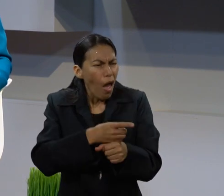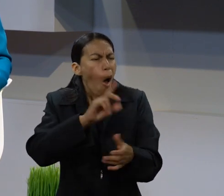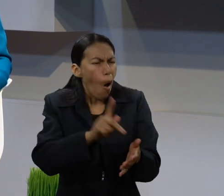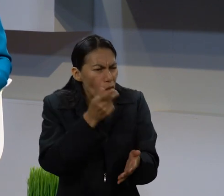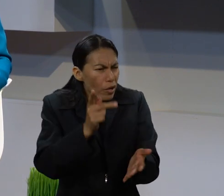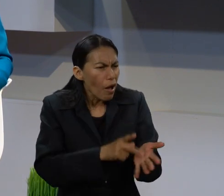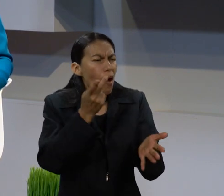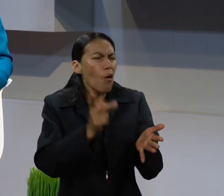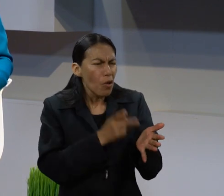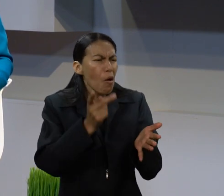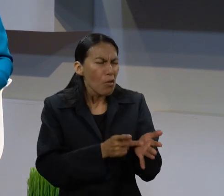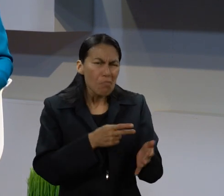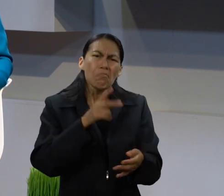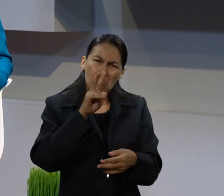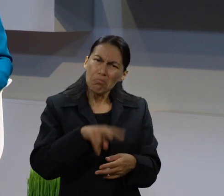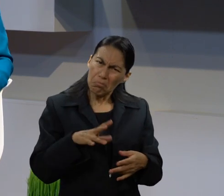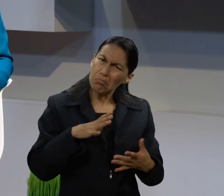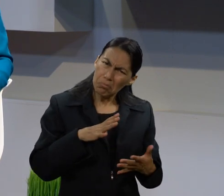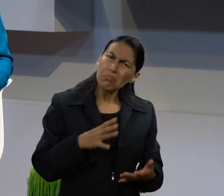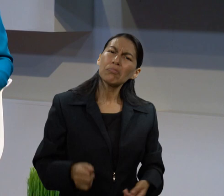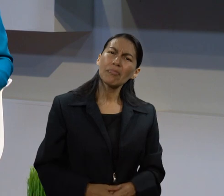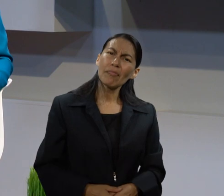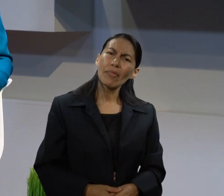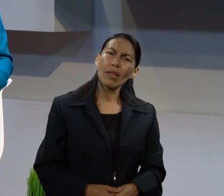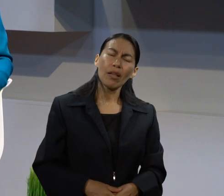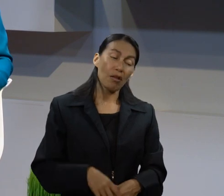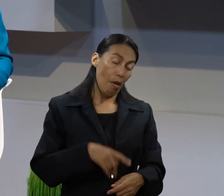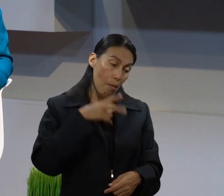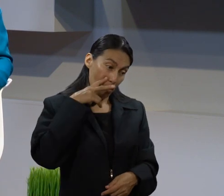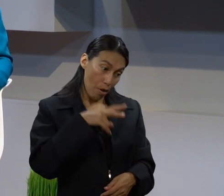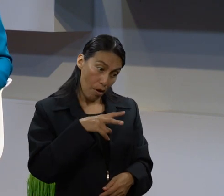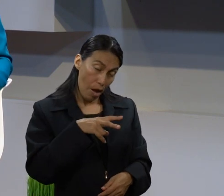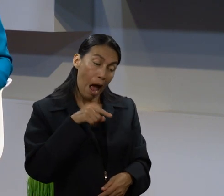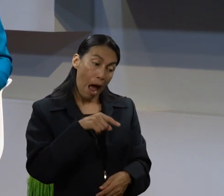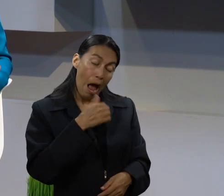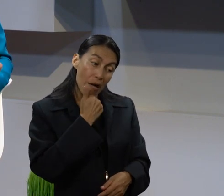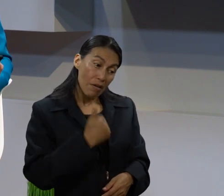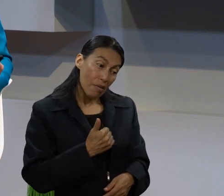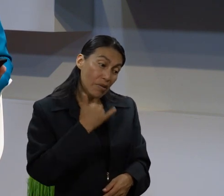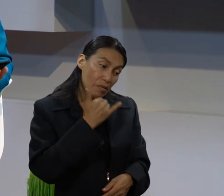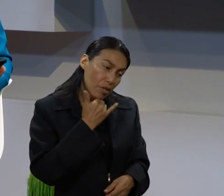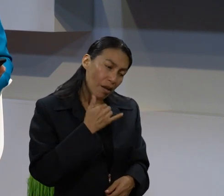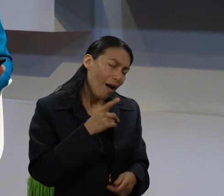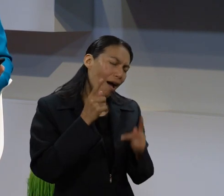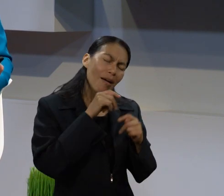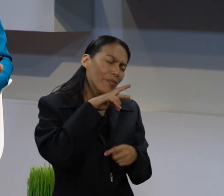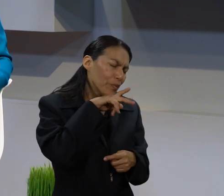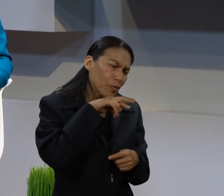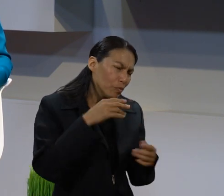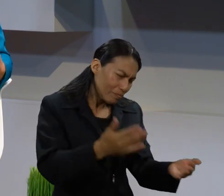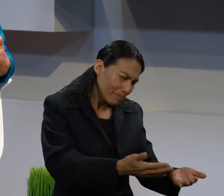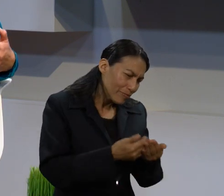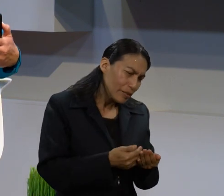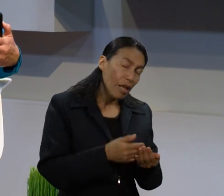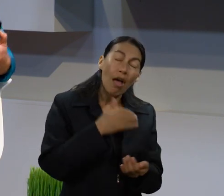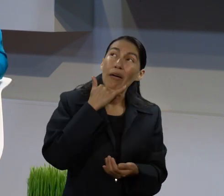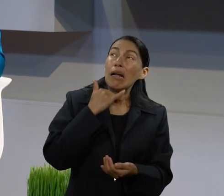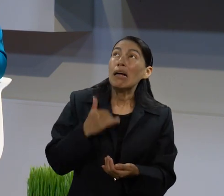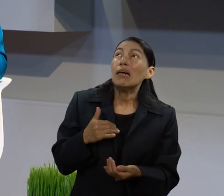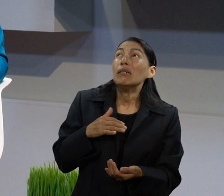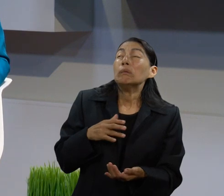Así que la mantuvo con un siervo de Dios que se cayó, pero que supo reconocer sus fallas, ¿no es cierto? Y